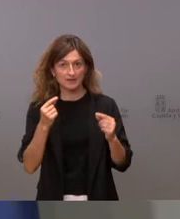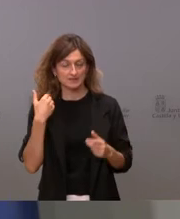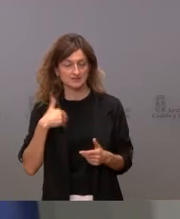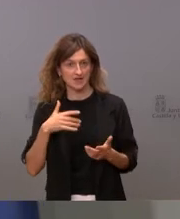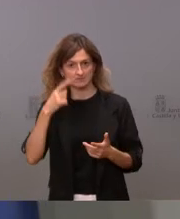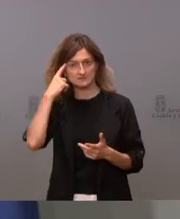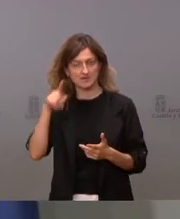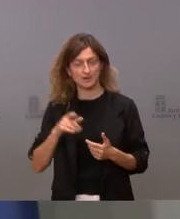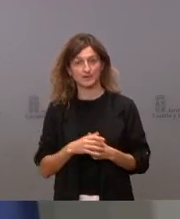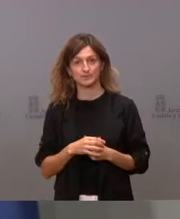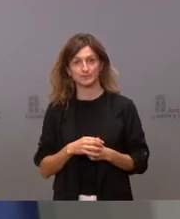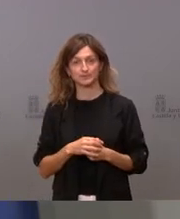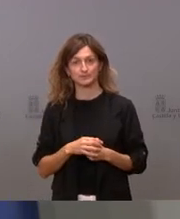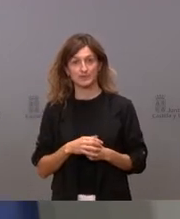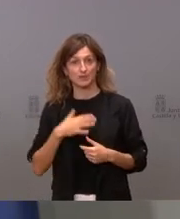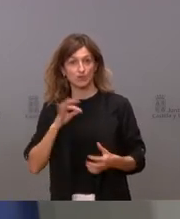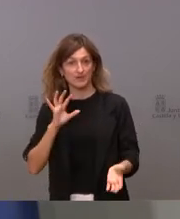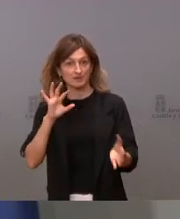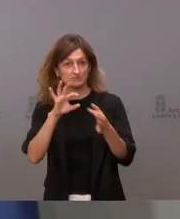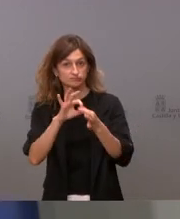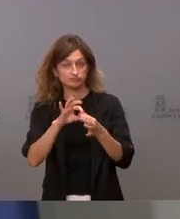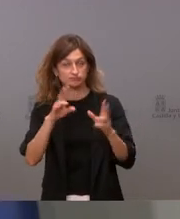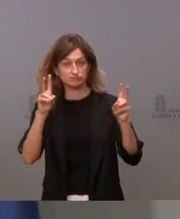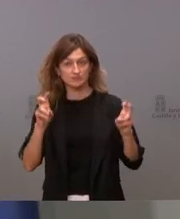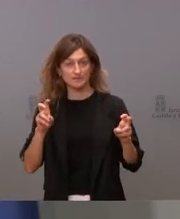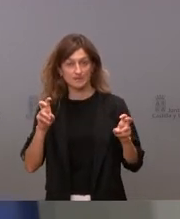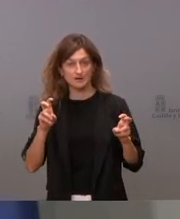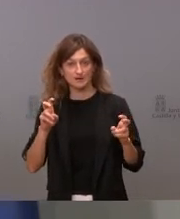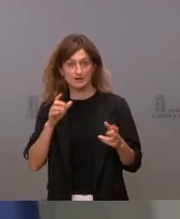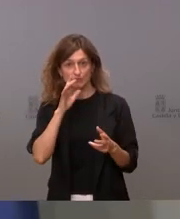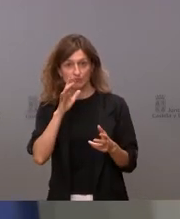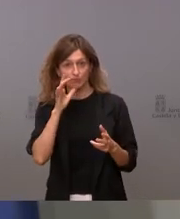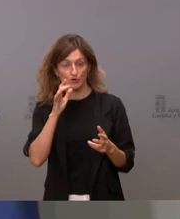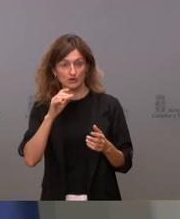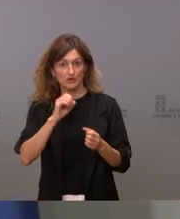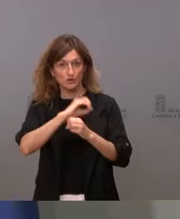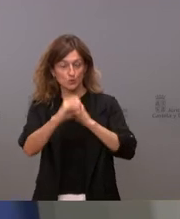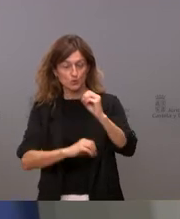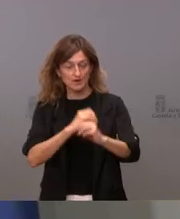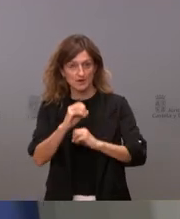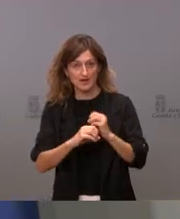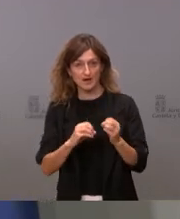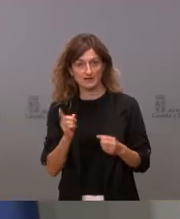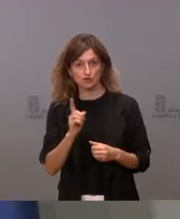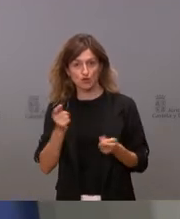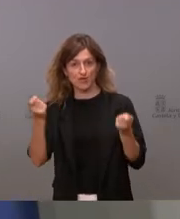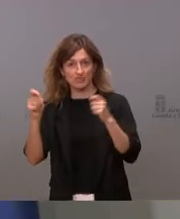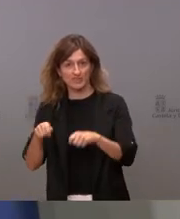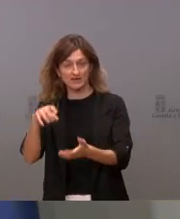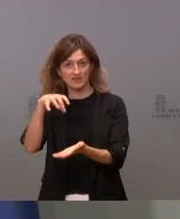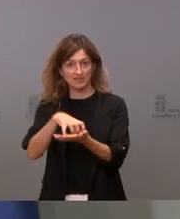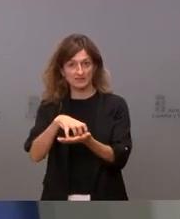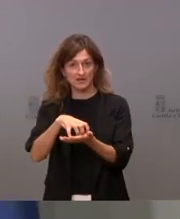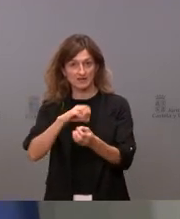también igual algo que ver con la no moratoria de las nucleares el cierre de nuestras centrales